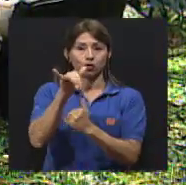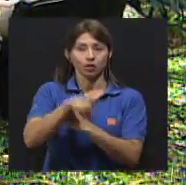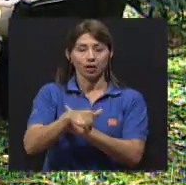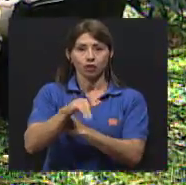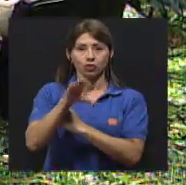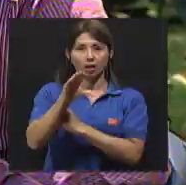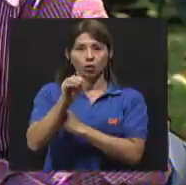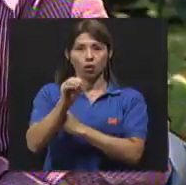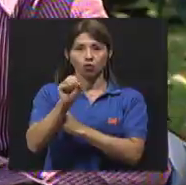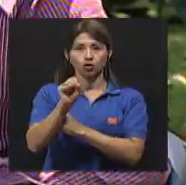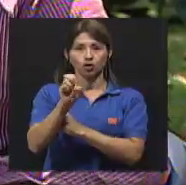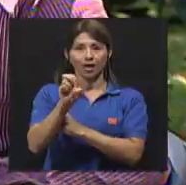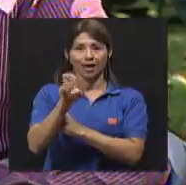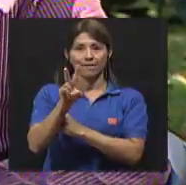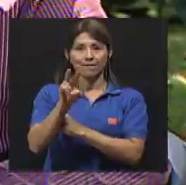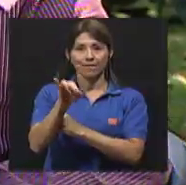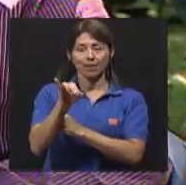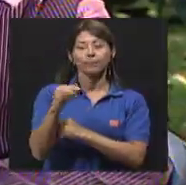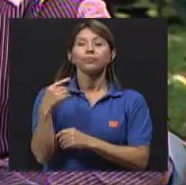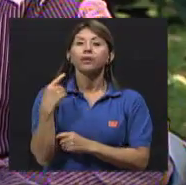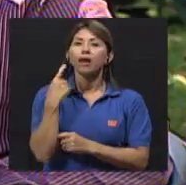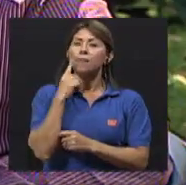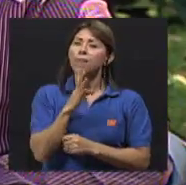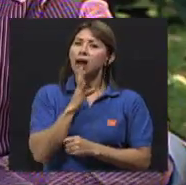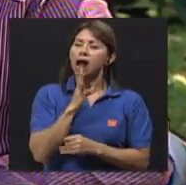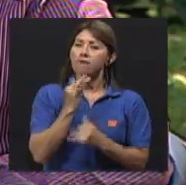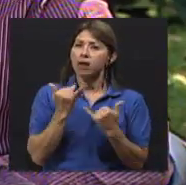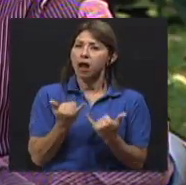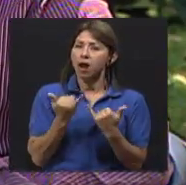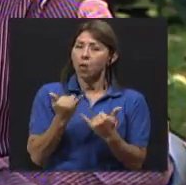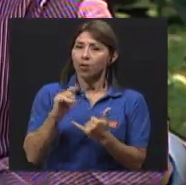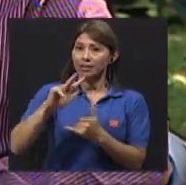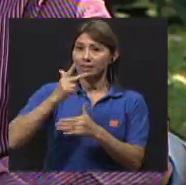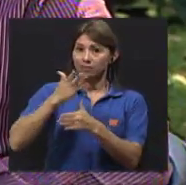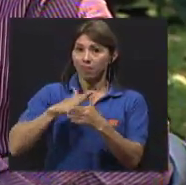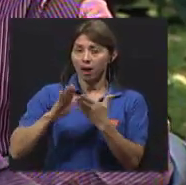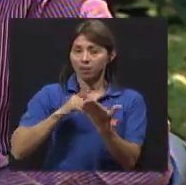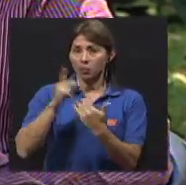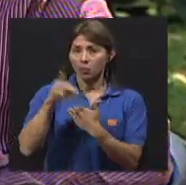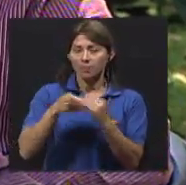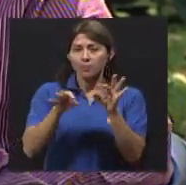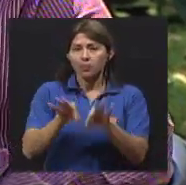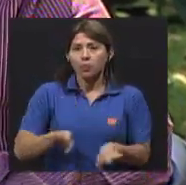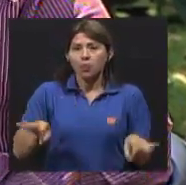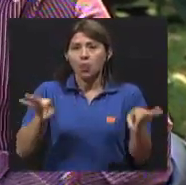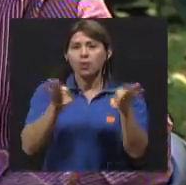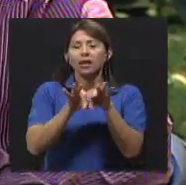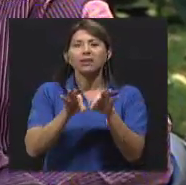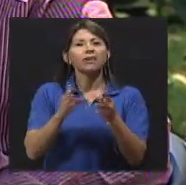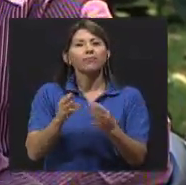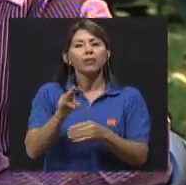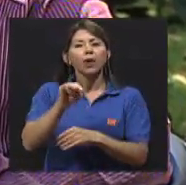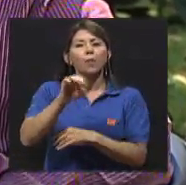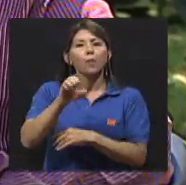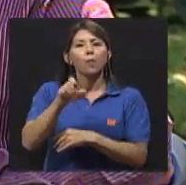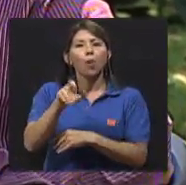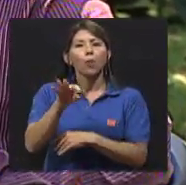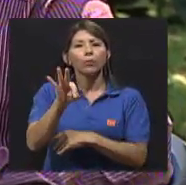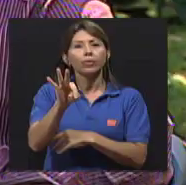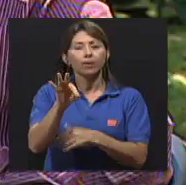proyectos del COSEBI. Y para este tercer segmento sí sería importante conocer qué labor realiza el